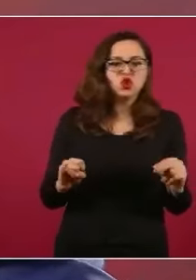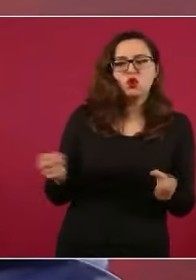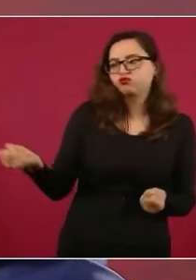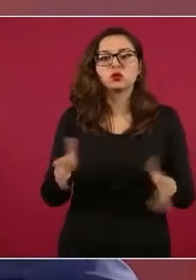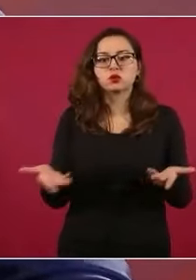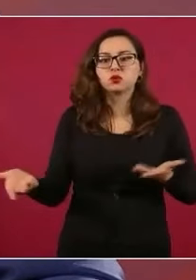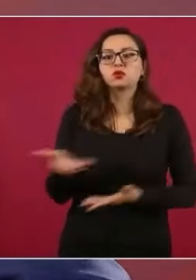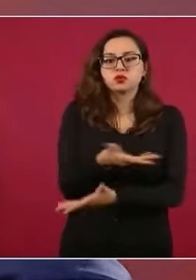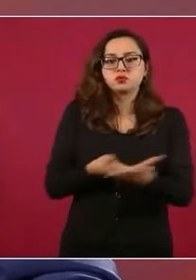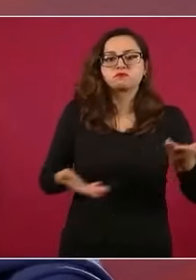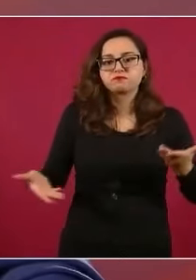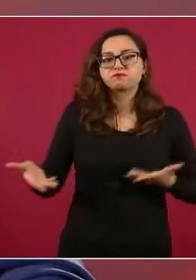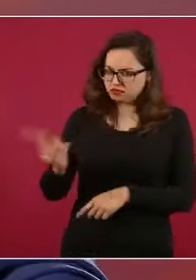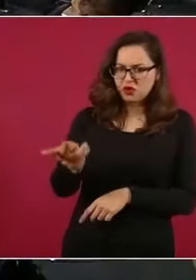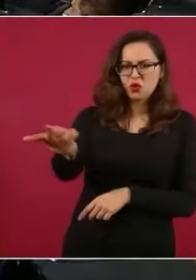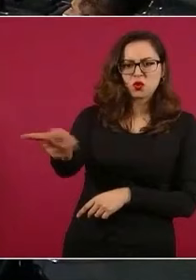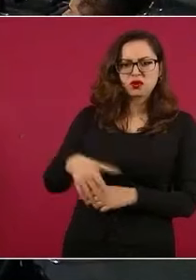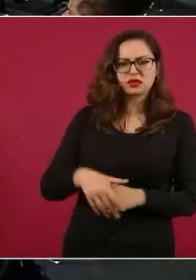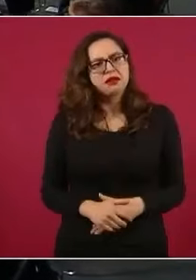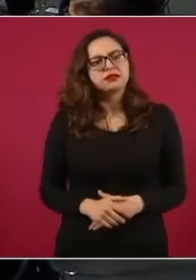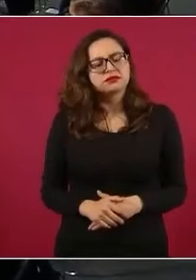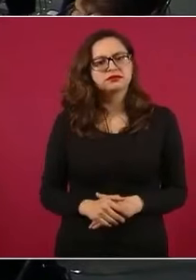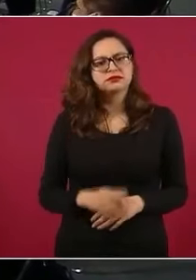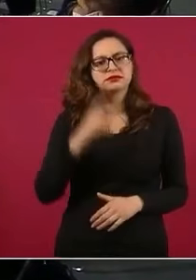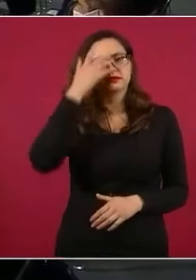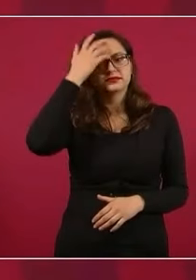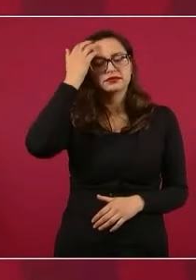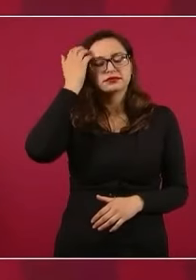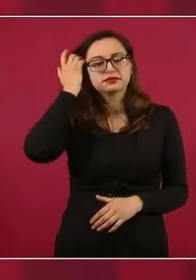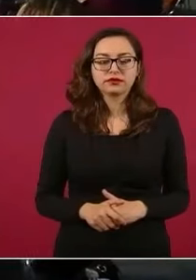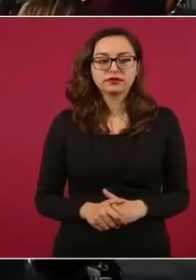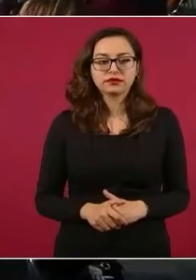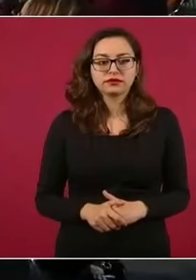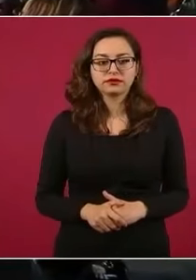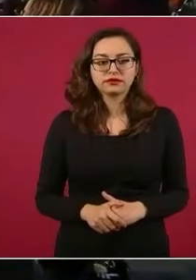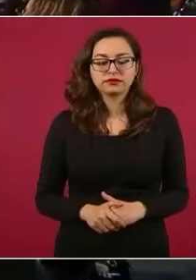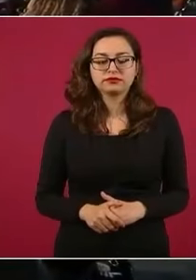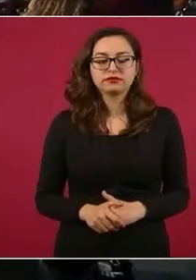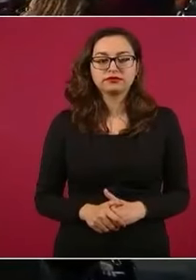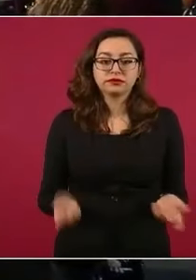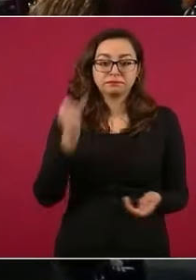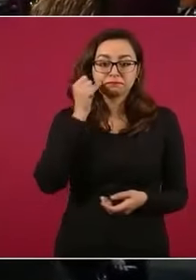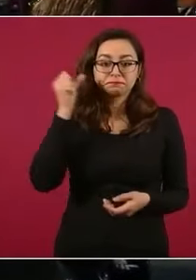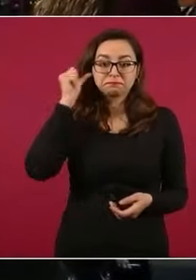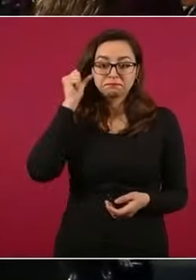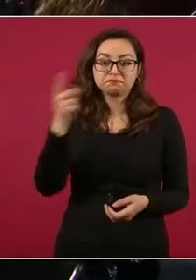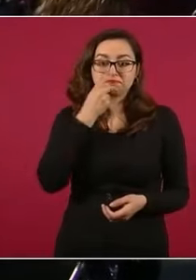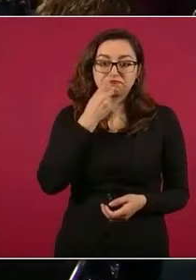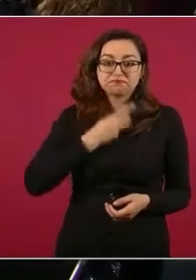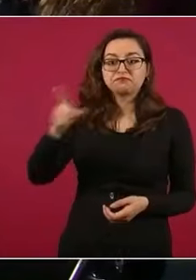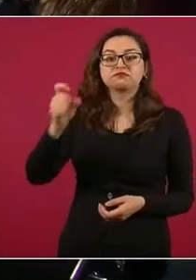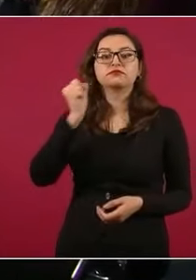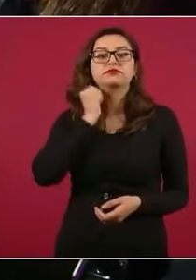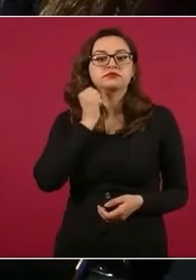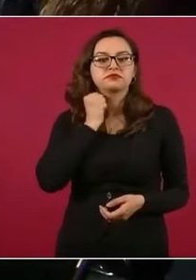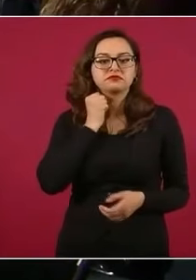más información y que se le pregunte al pueblo. Eso no estaría mal. Por eso, ayer me explicaron que habían cambiado el reglamento en el